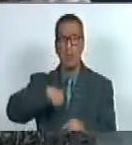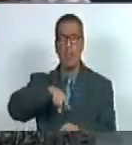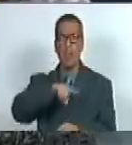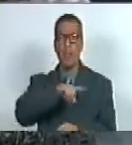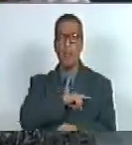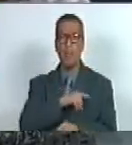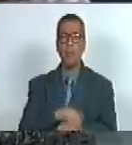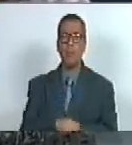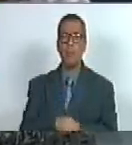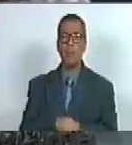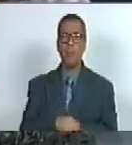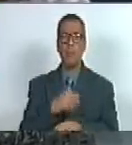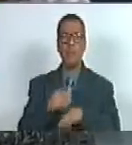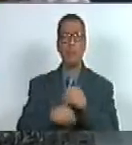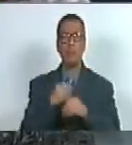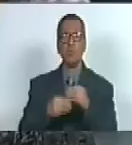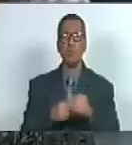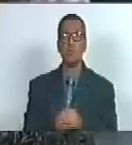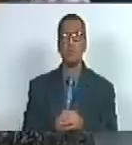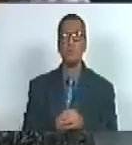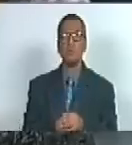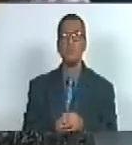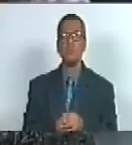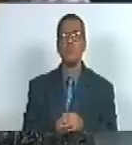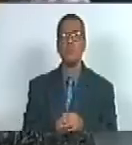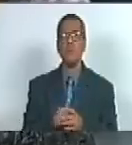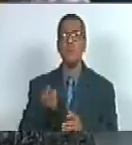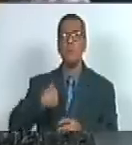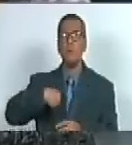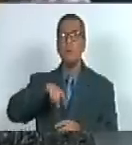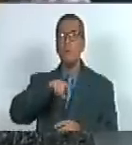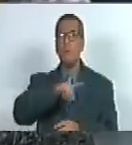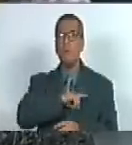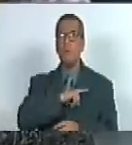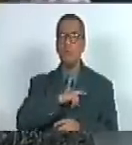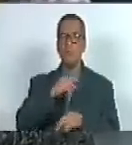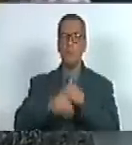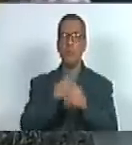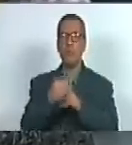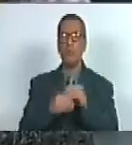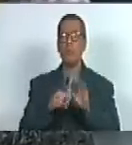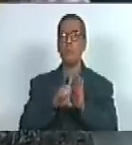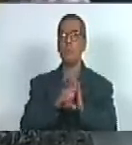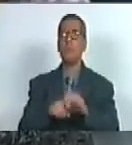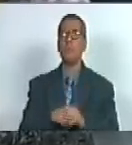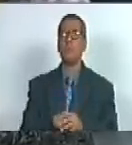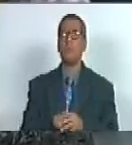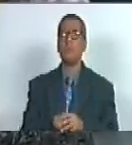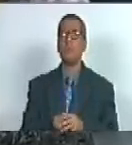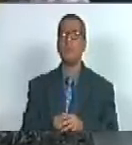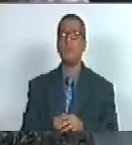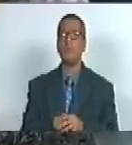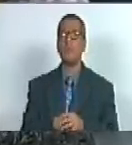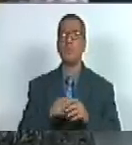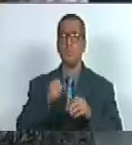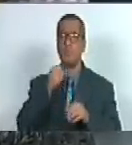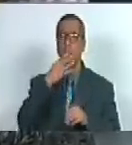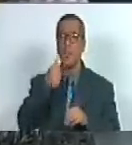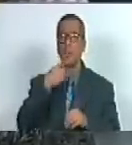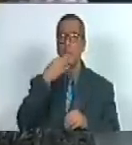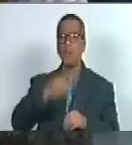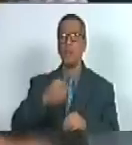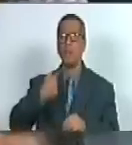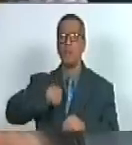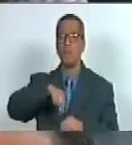manera o forma de ejercer nuestros derechos y cumplir con nuestros deberes si bien es cierto que